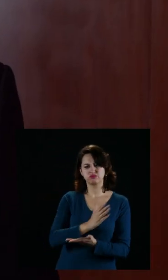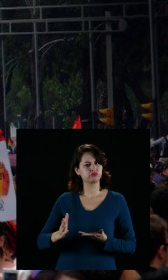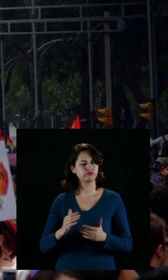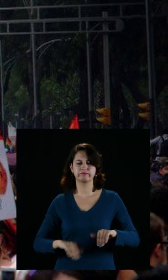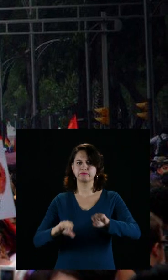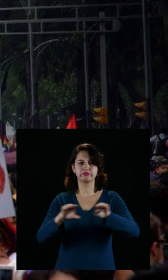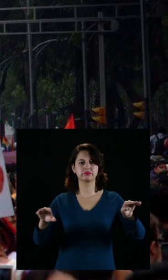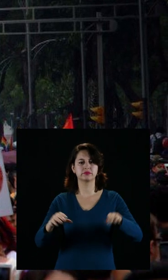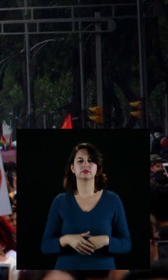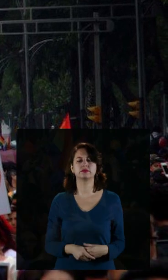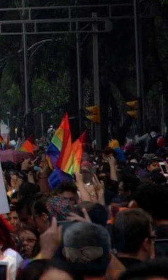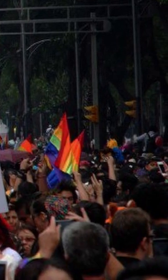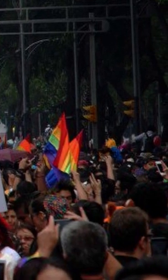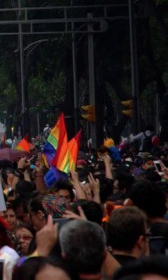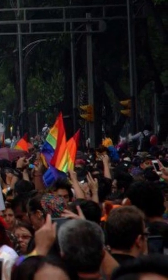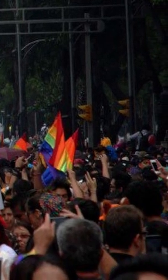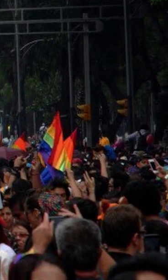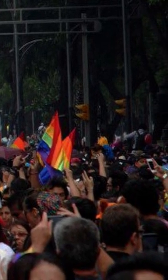sin diferencia de nadie.